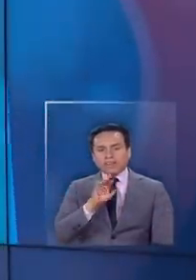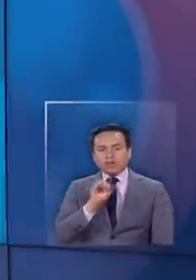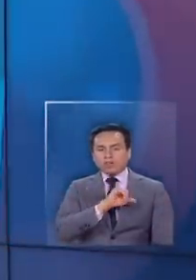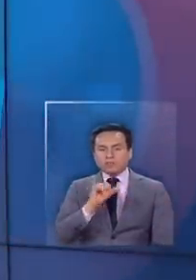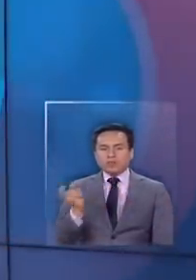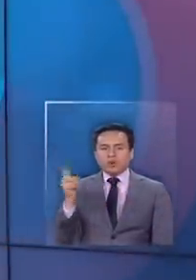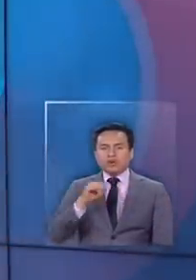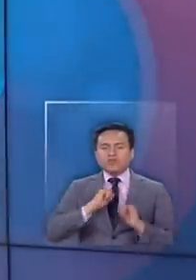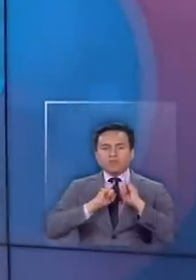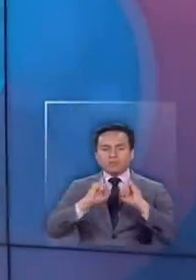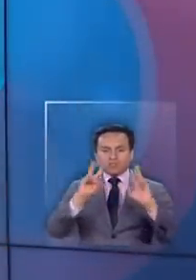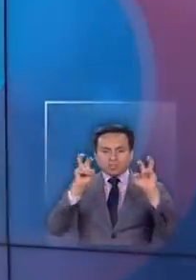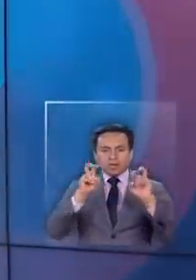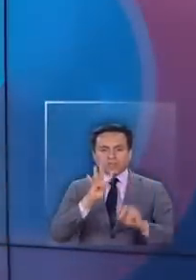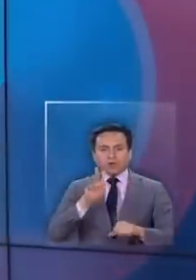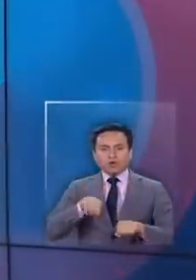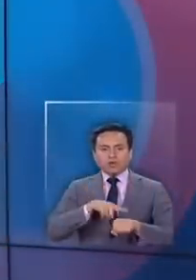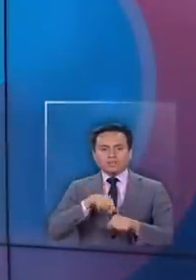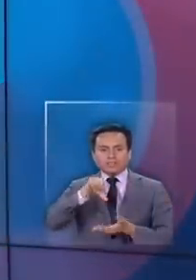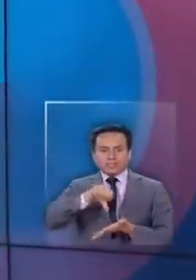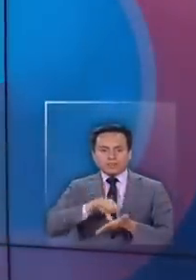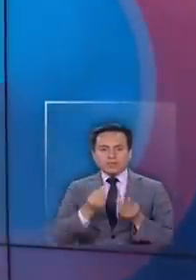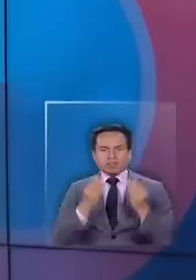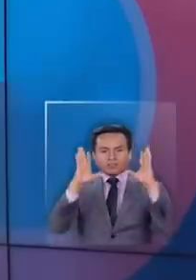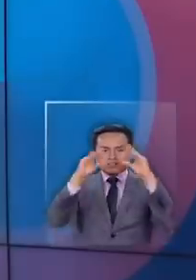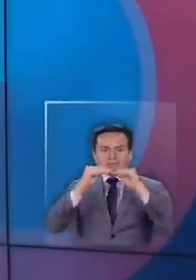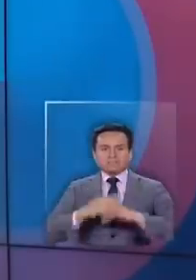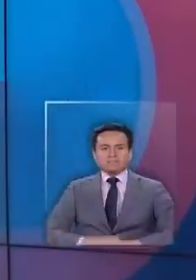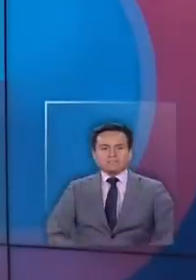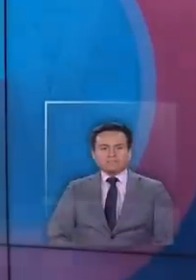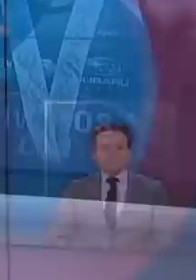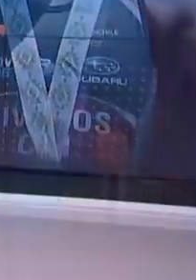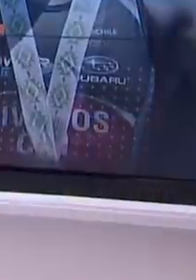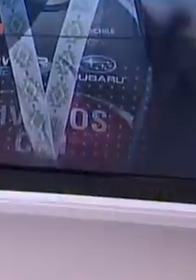Río luego con información acá en 24 horas central buenas noches